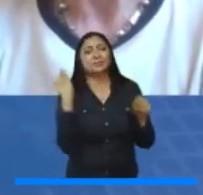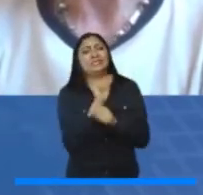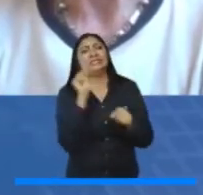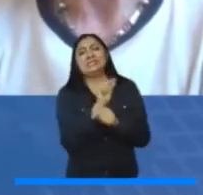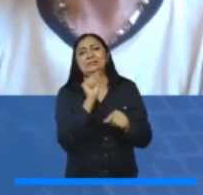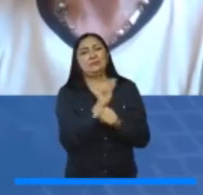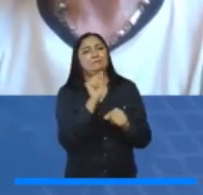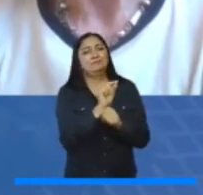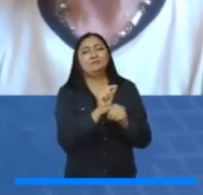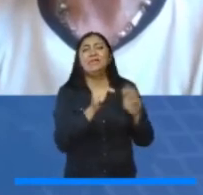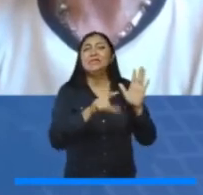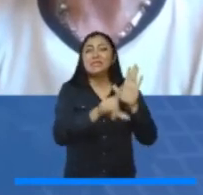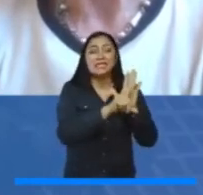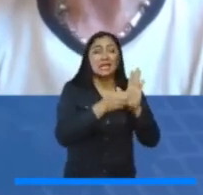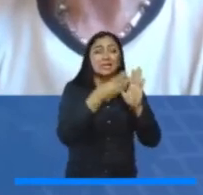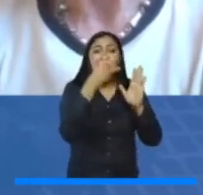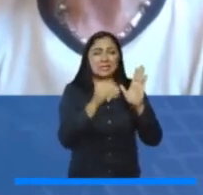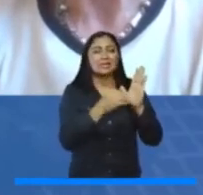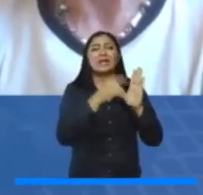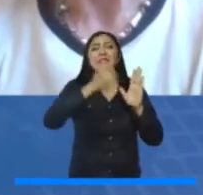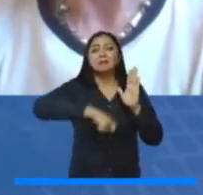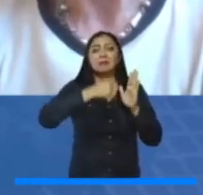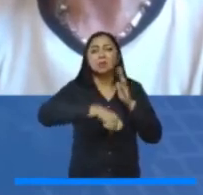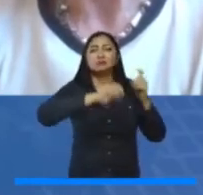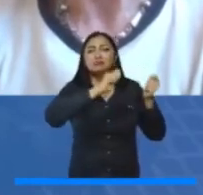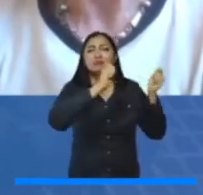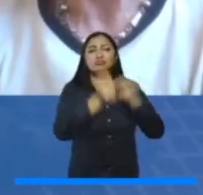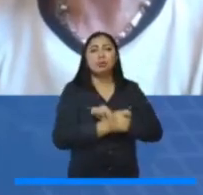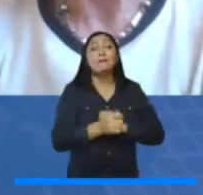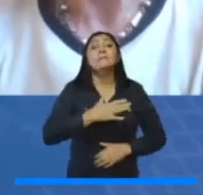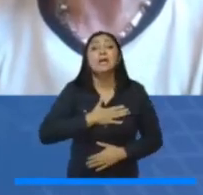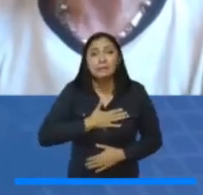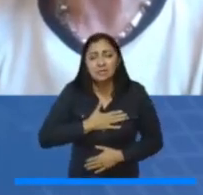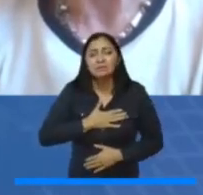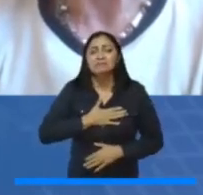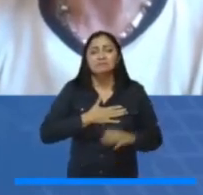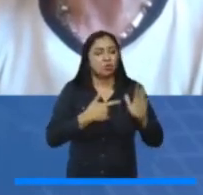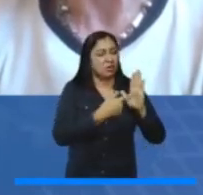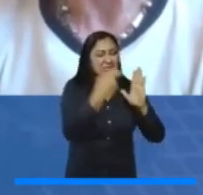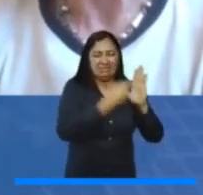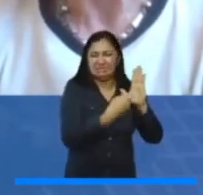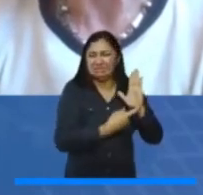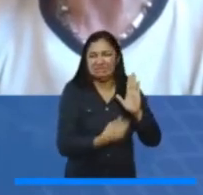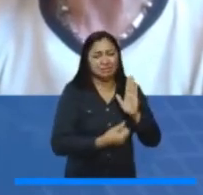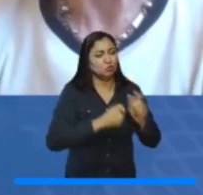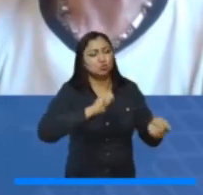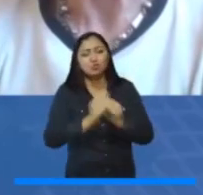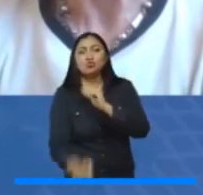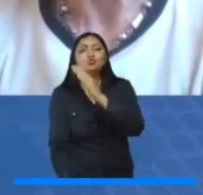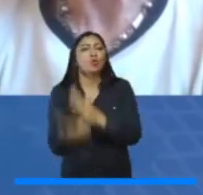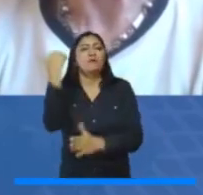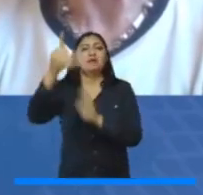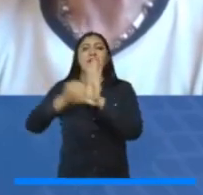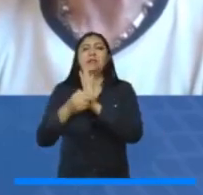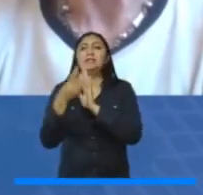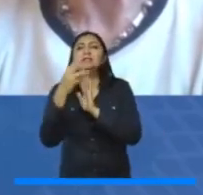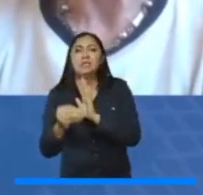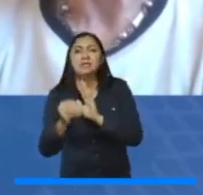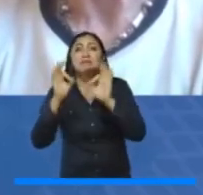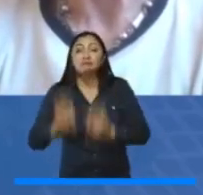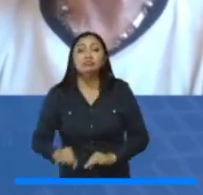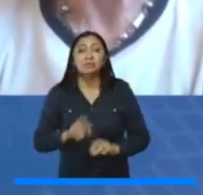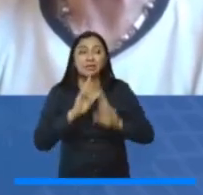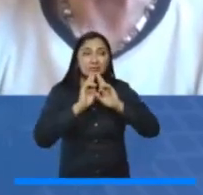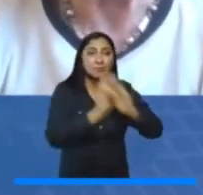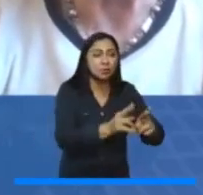hay que reformarla integralmente. Yo hablaría de hacer una nueva Ley 30, que responda realmente a las exigencias y a